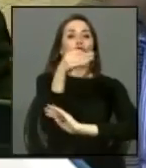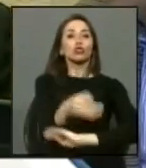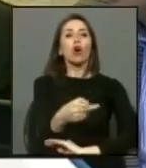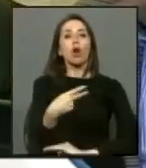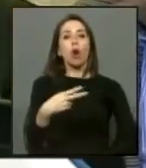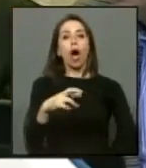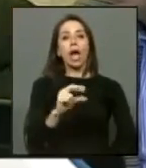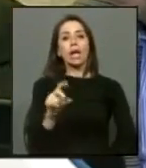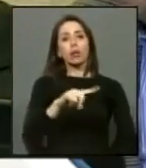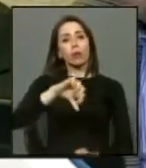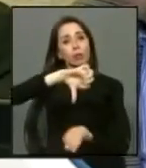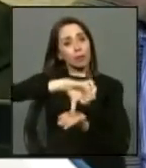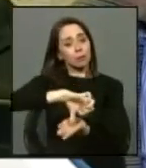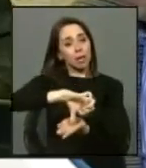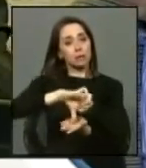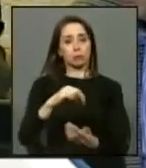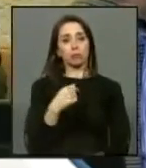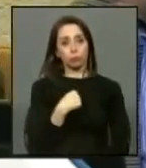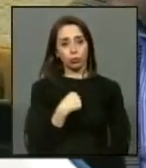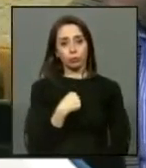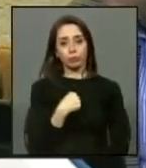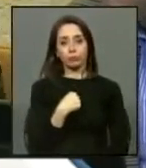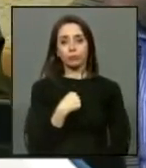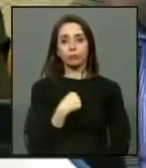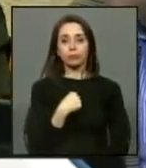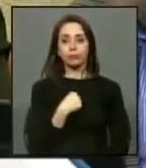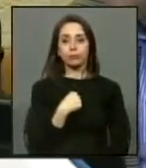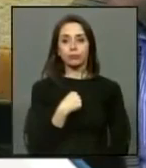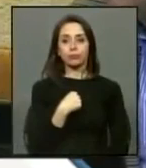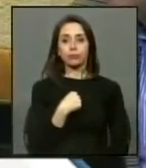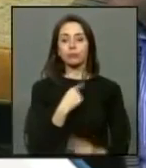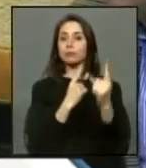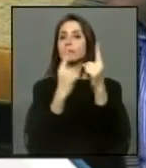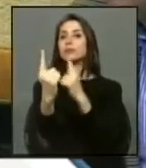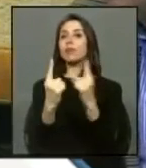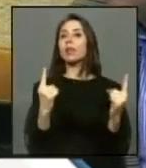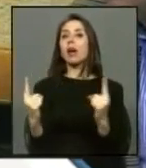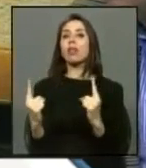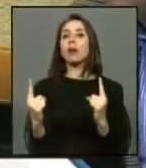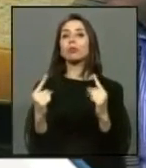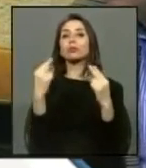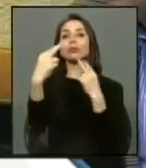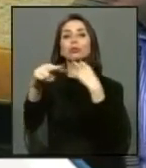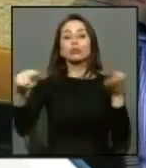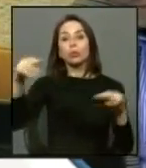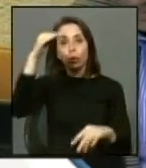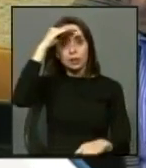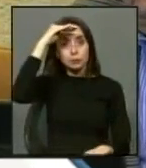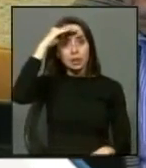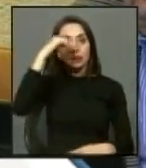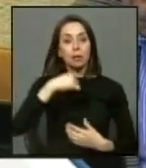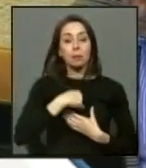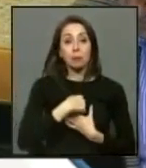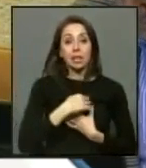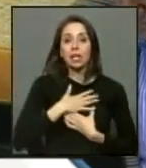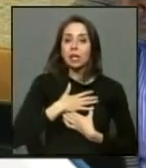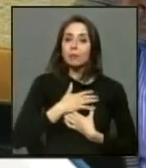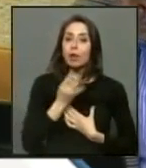país yo cada uno aquí tiene su experiencia mi dolor